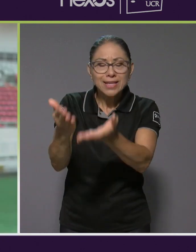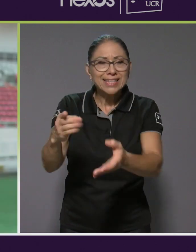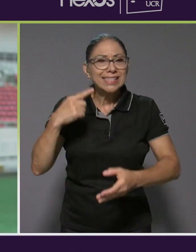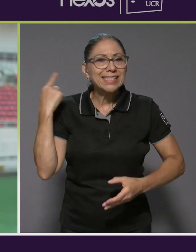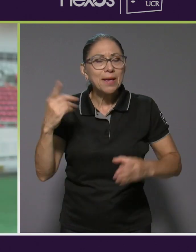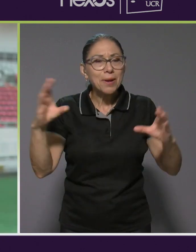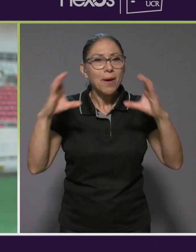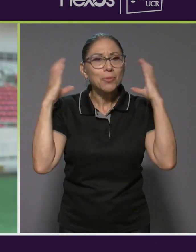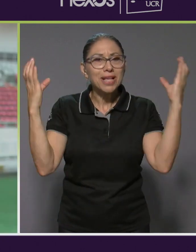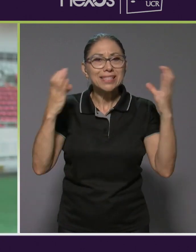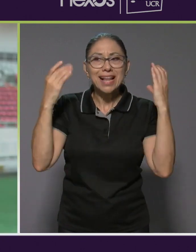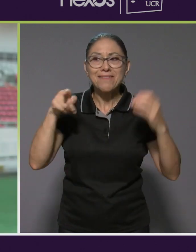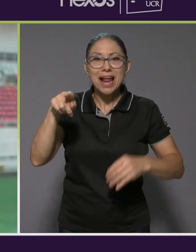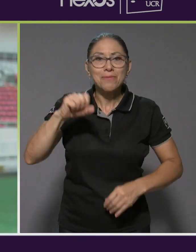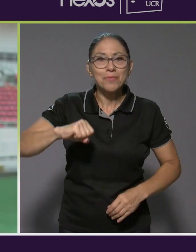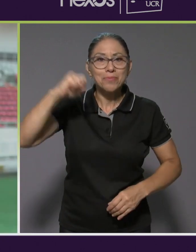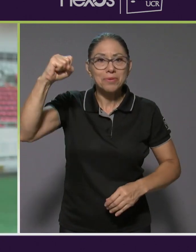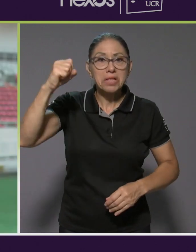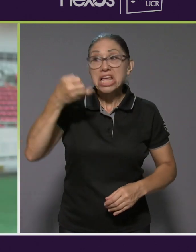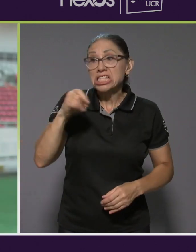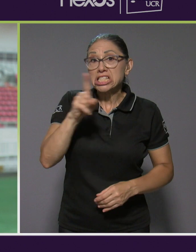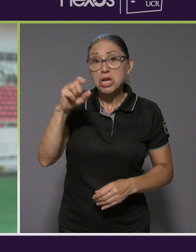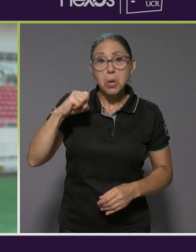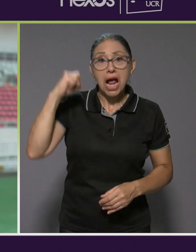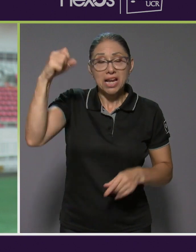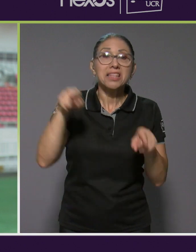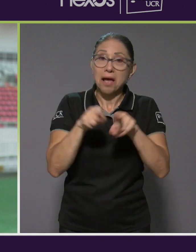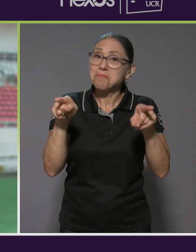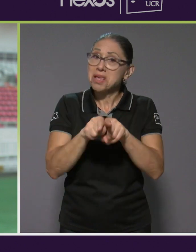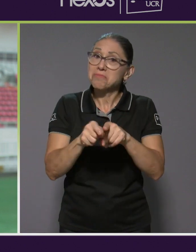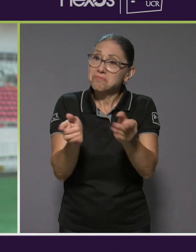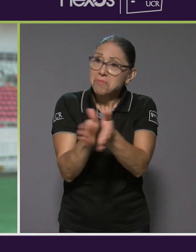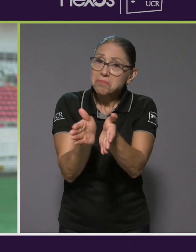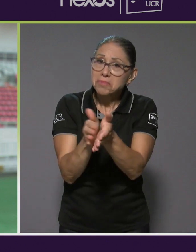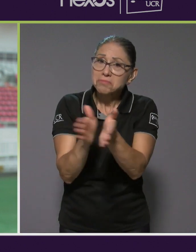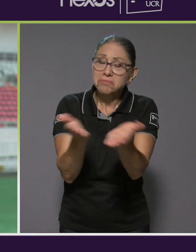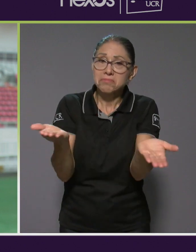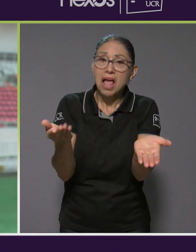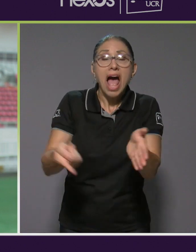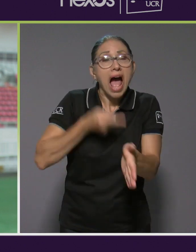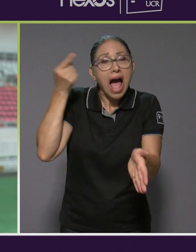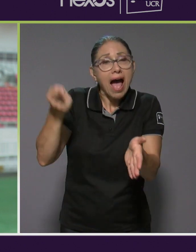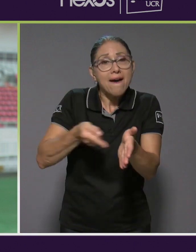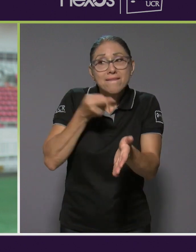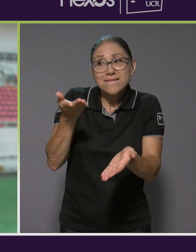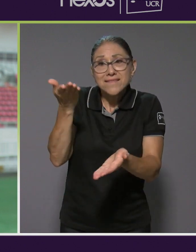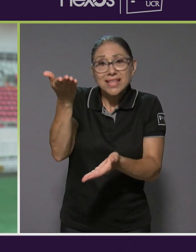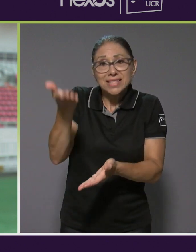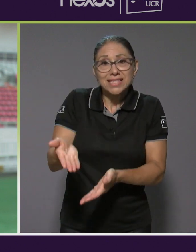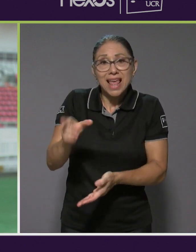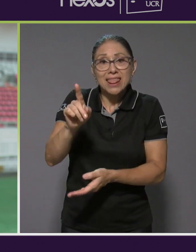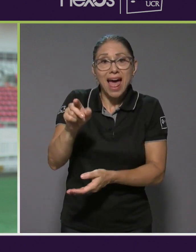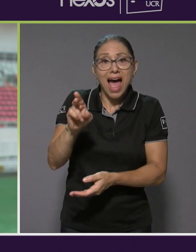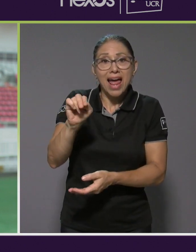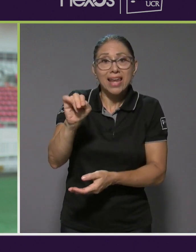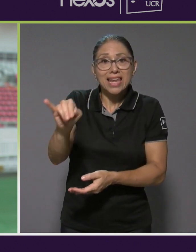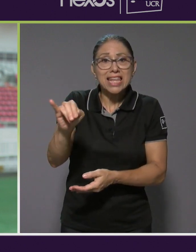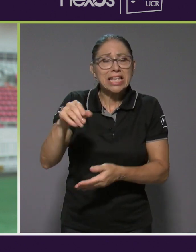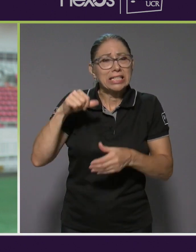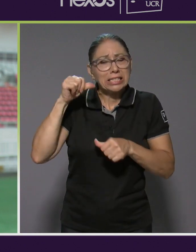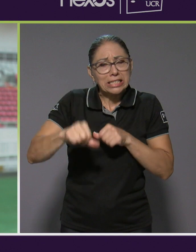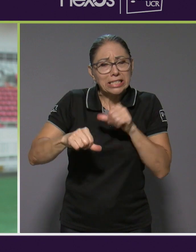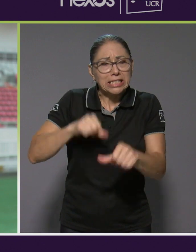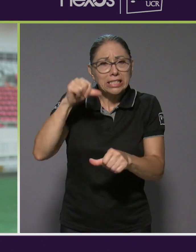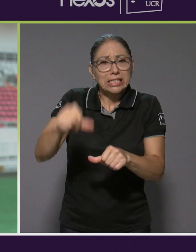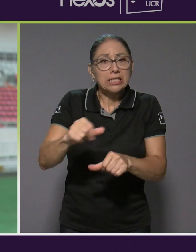sus victorias y cuando no también, ¿verdad? Porque ha habido momentos en donde Dani lo ha dado todo, pero algo ha salido mal.